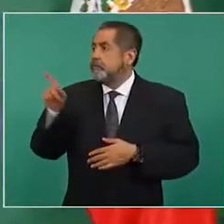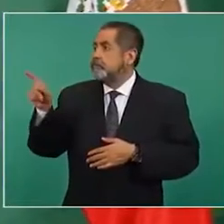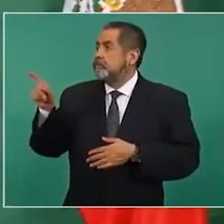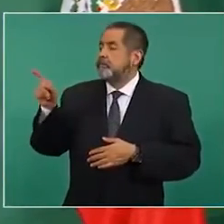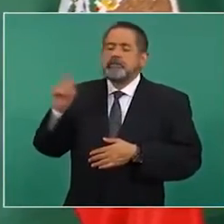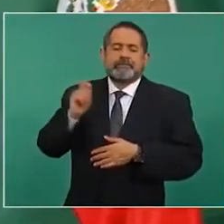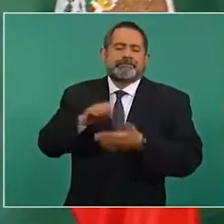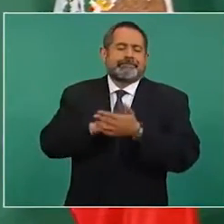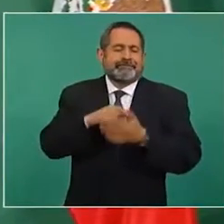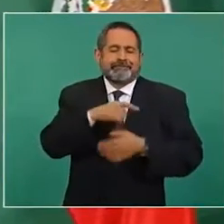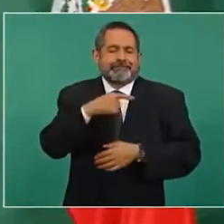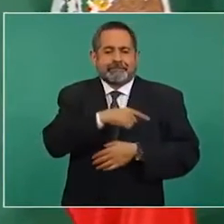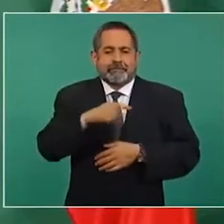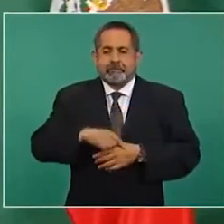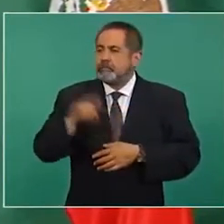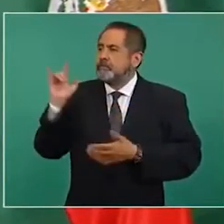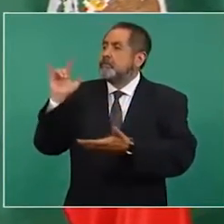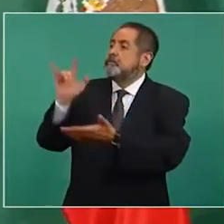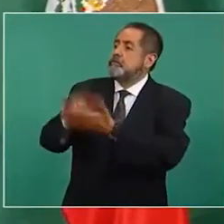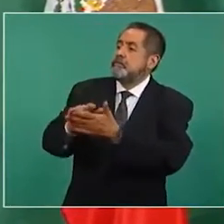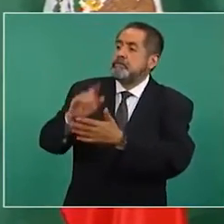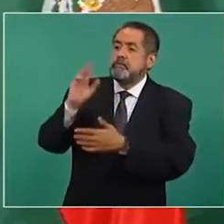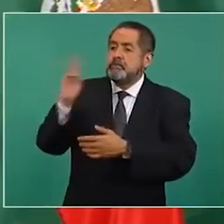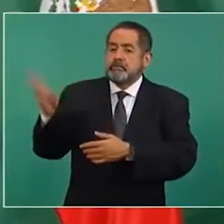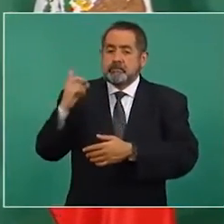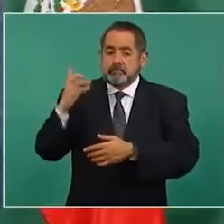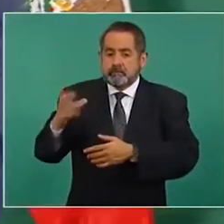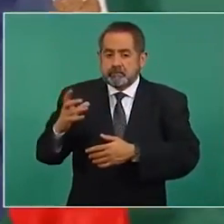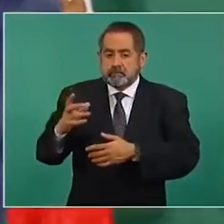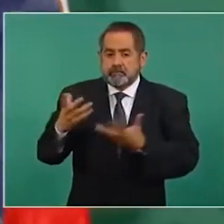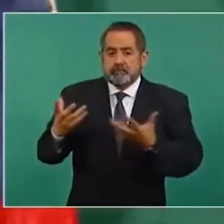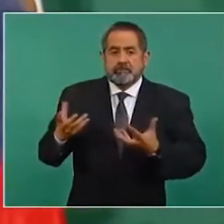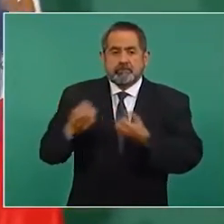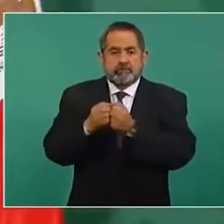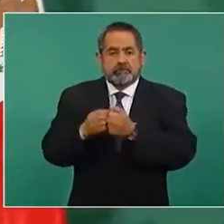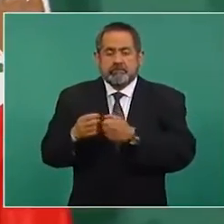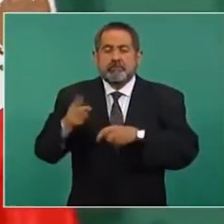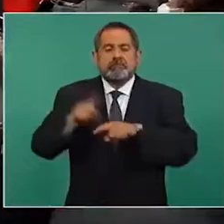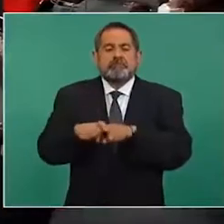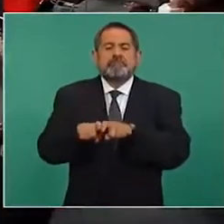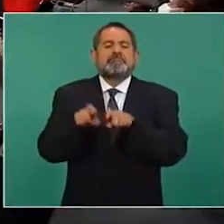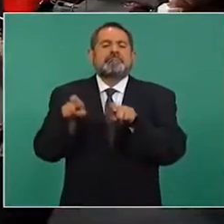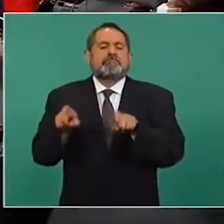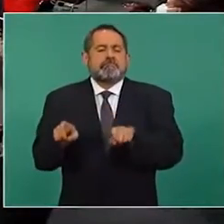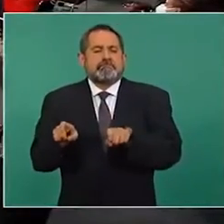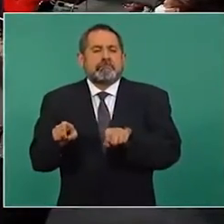Washington y me senté con las piernas abiertas,